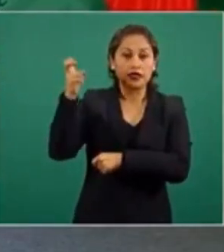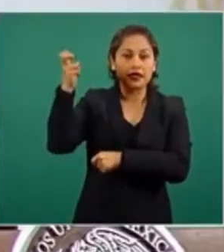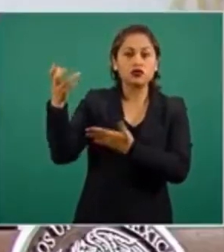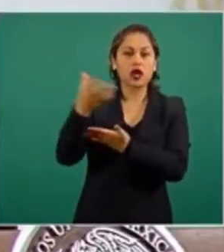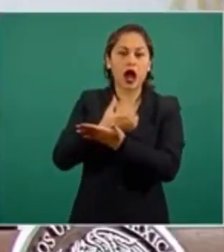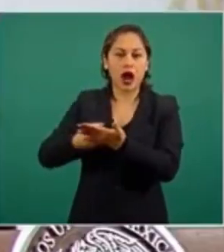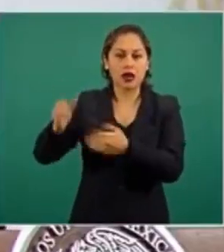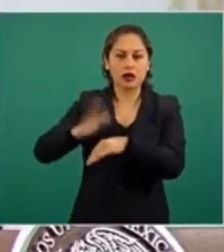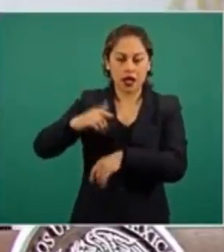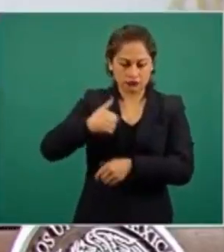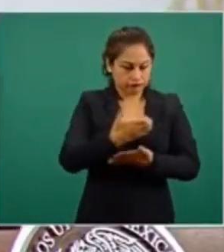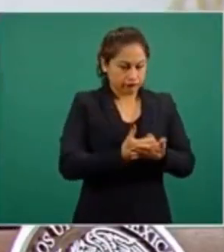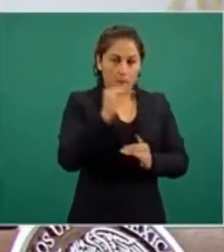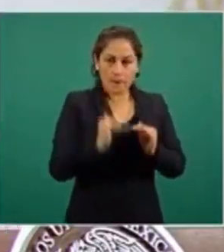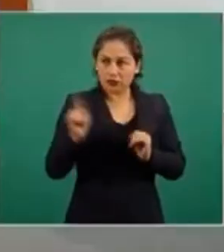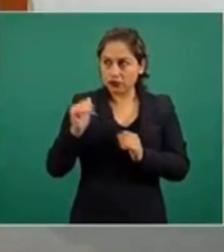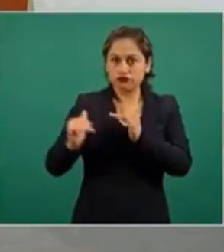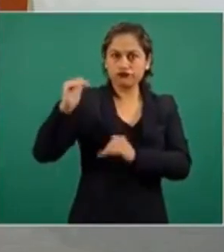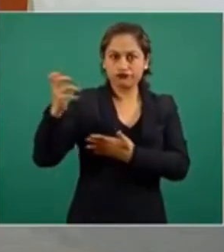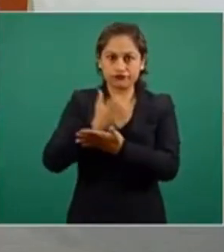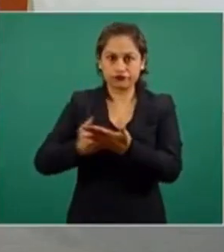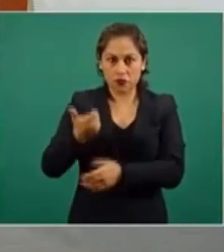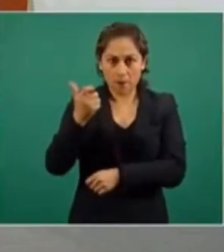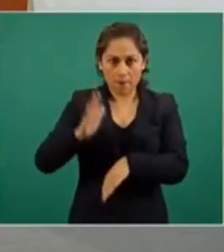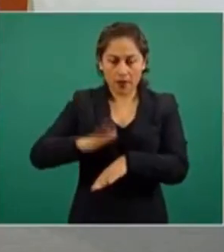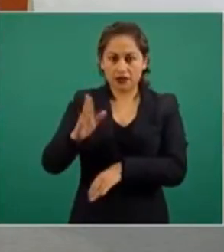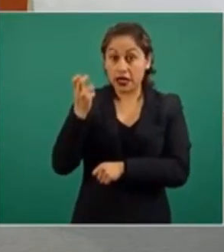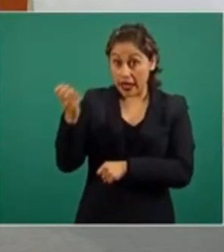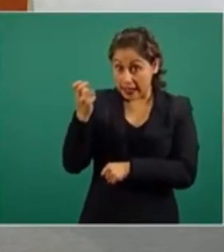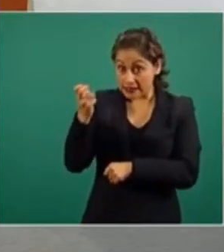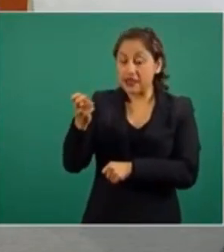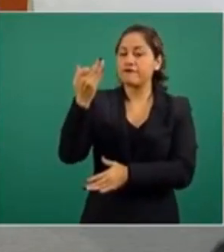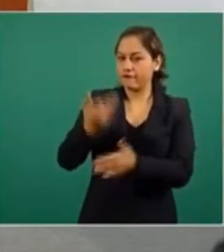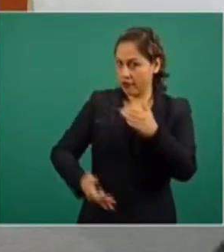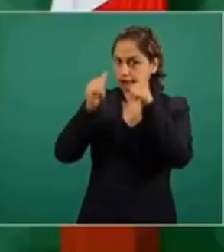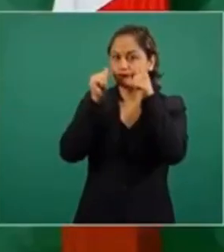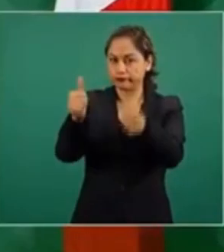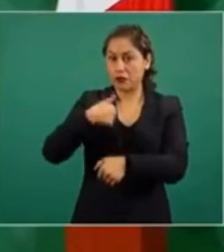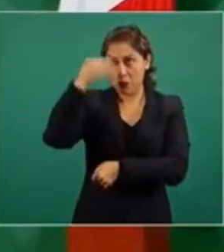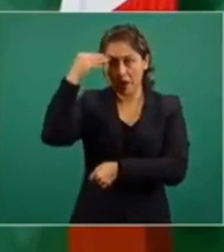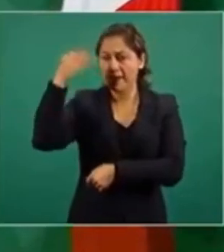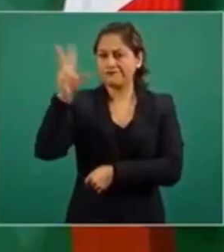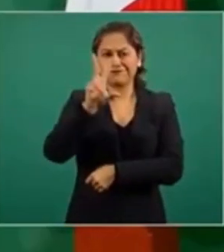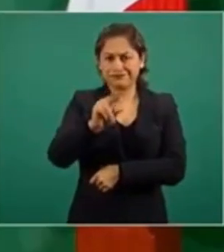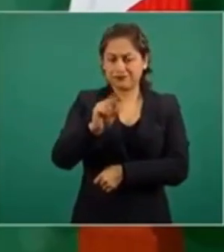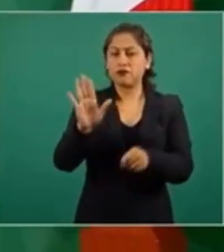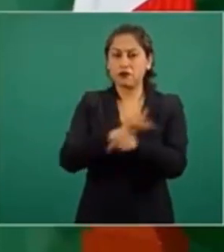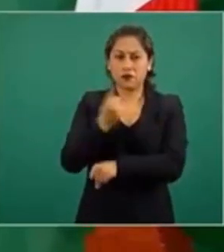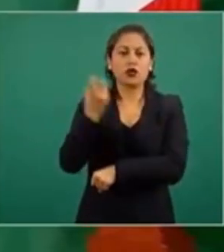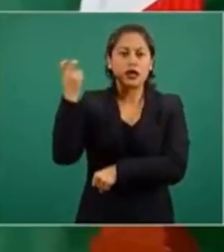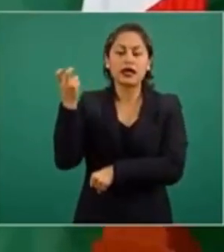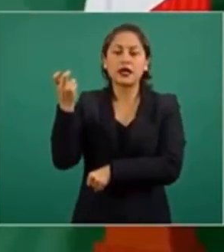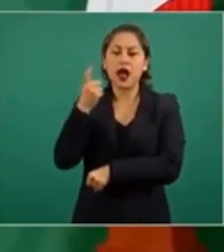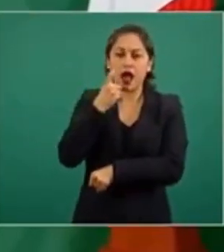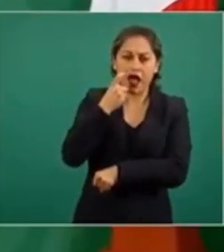presidente. Que ese es otro asunto que está pendiente, que no se me ha olvidado. Porque con chicanadas,